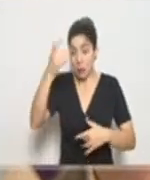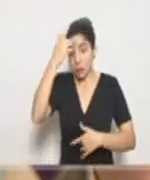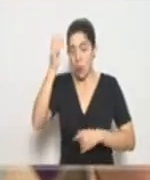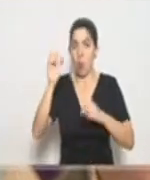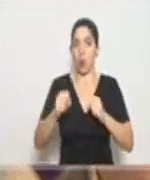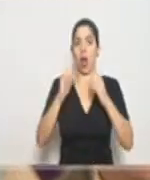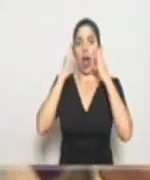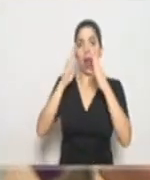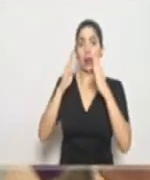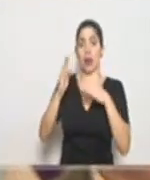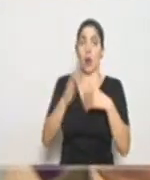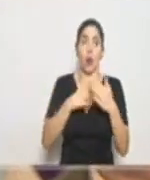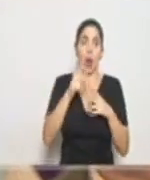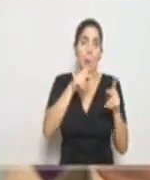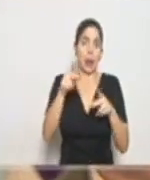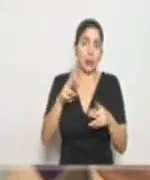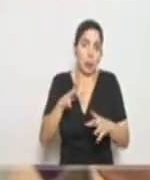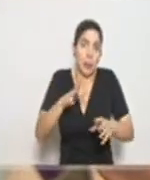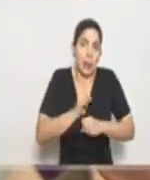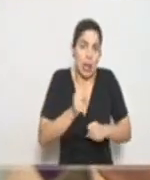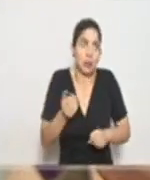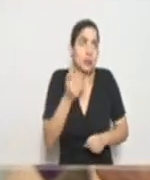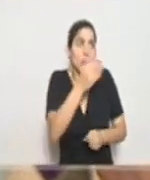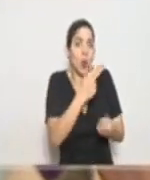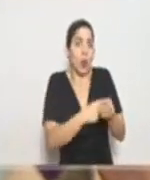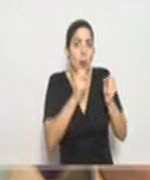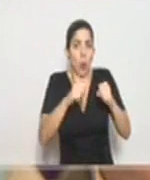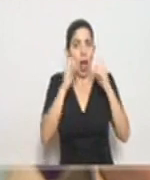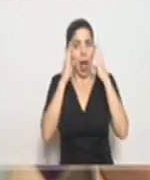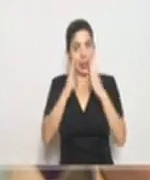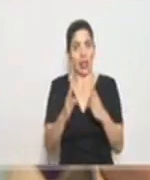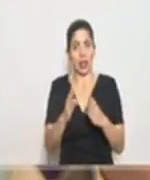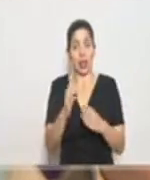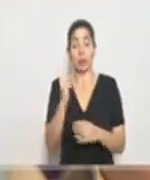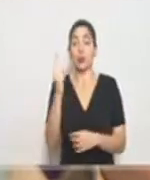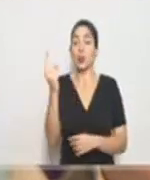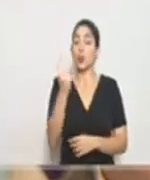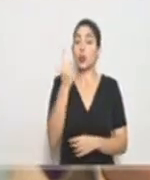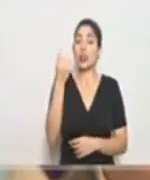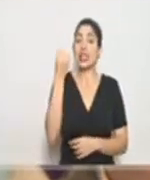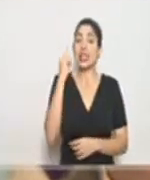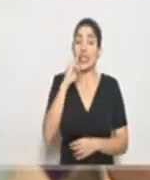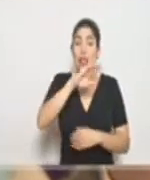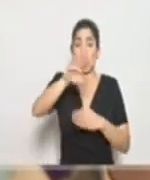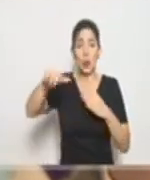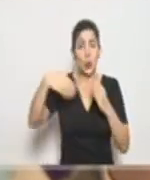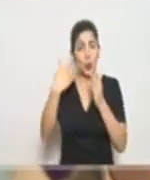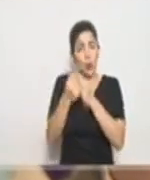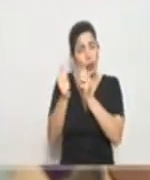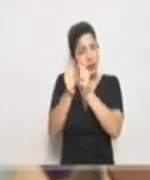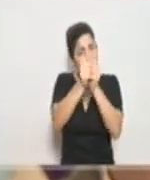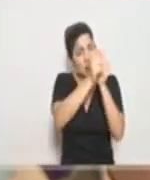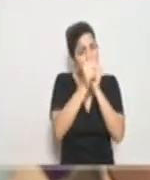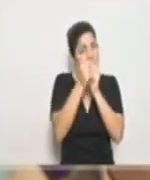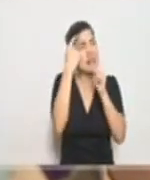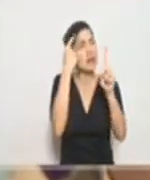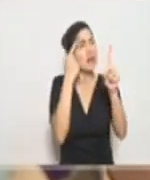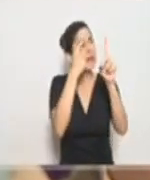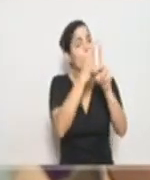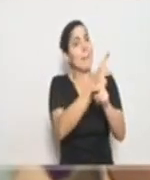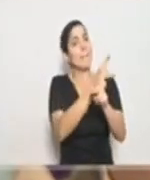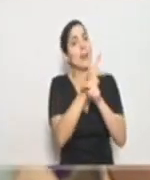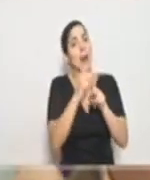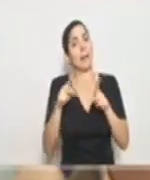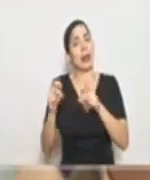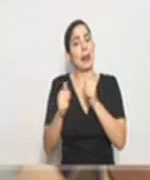merece cualquiera de nosotros en un centro hospitalario, solamente si nos unimos todos, de verdad, es para proteger a los